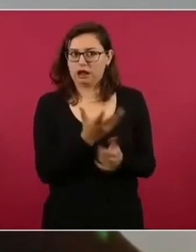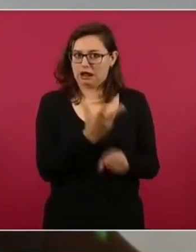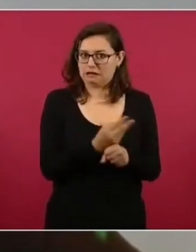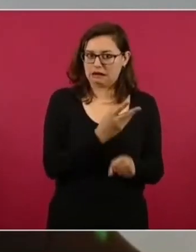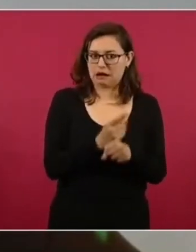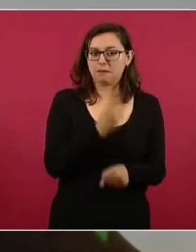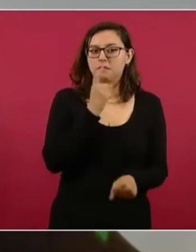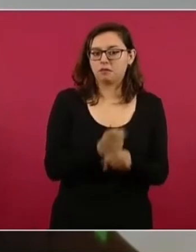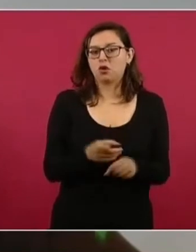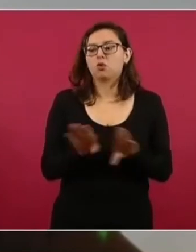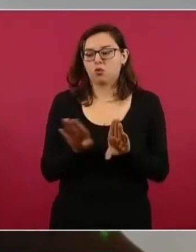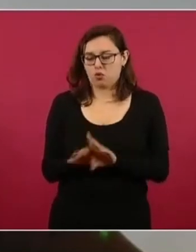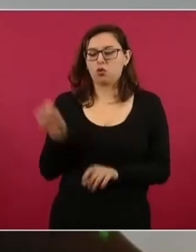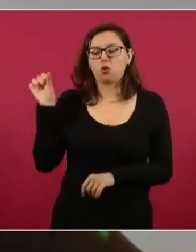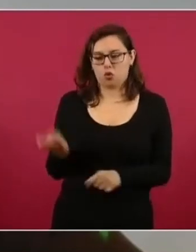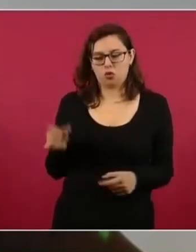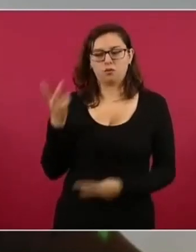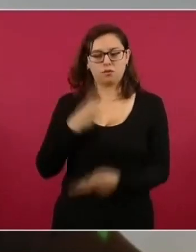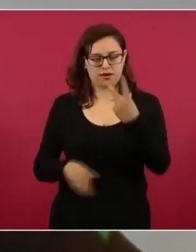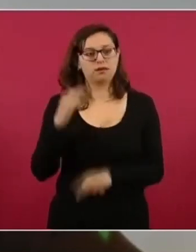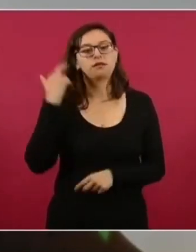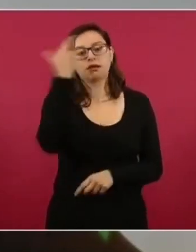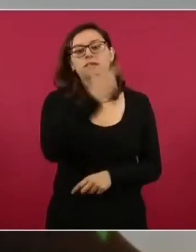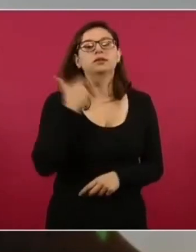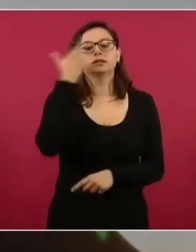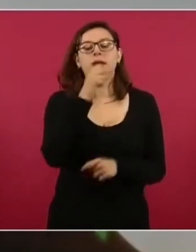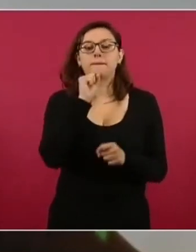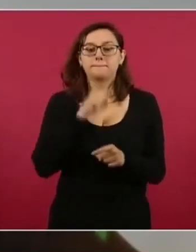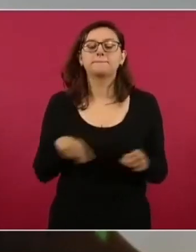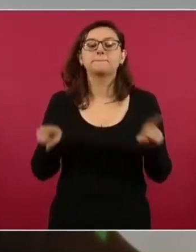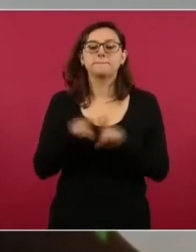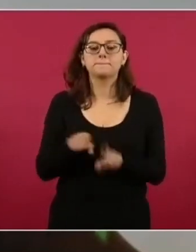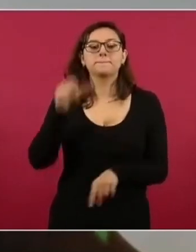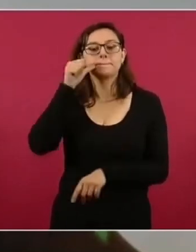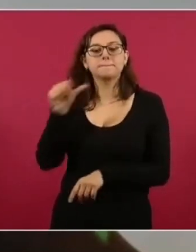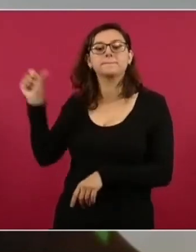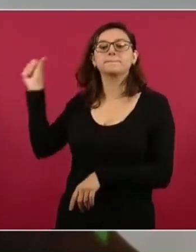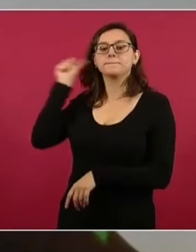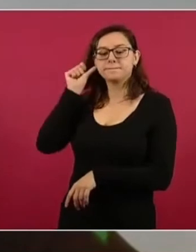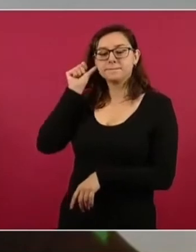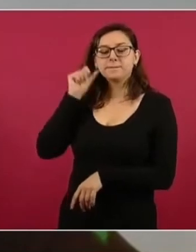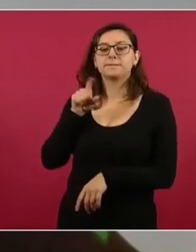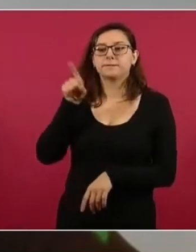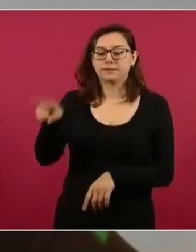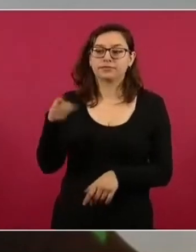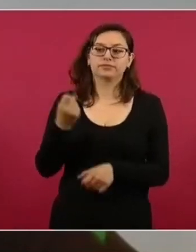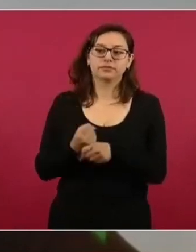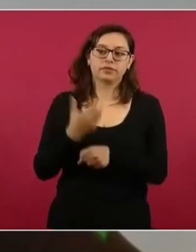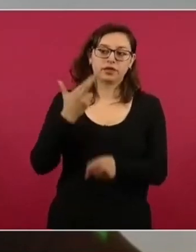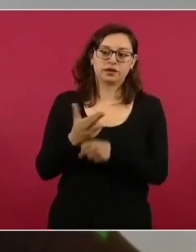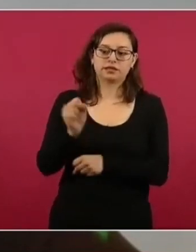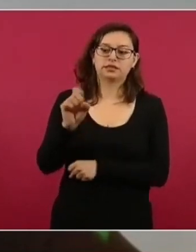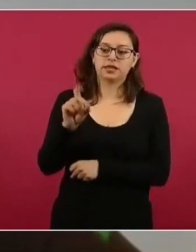señor presidente, que el día de ayer, con la instrucción del general secretario y además con el apoyo de la Marina,